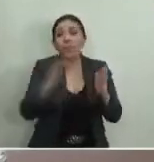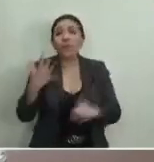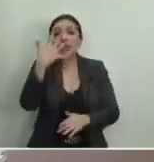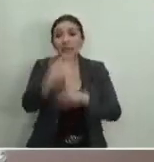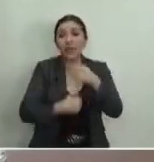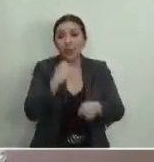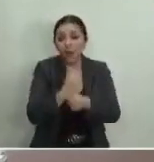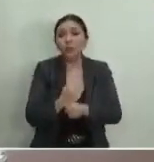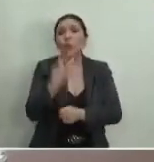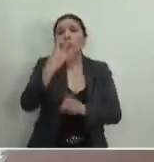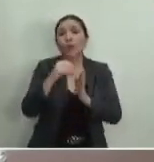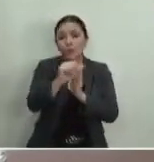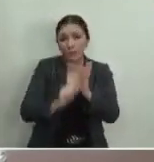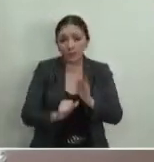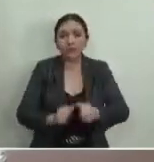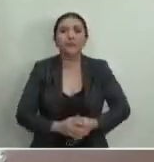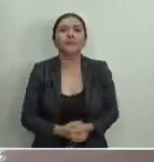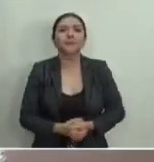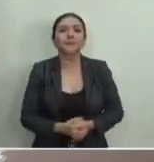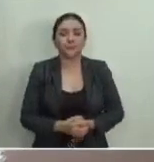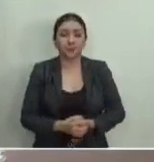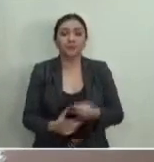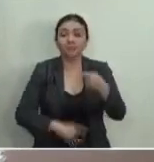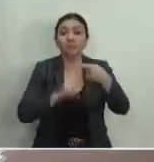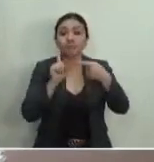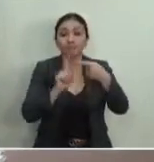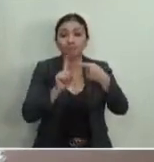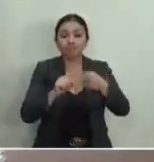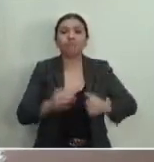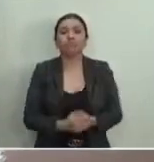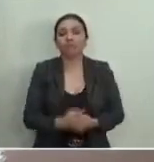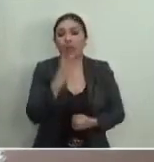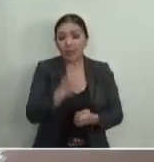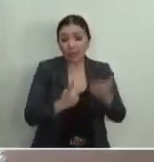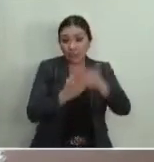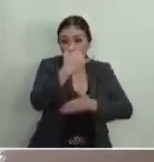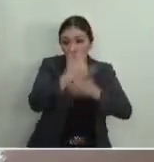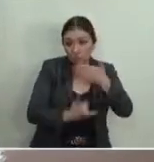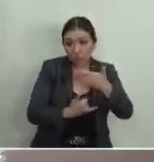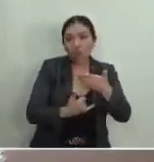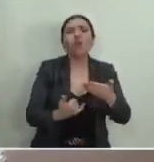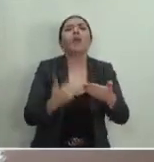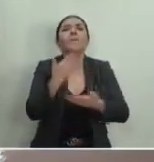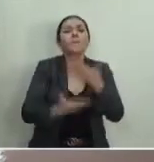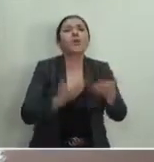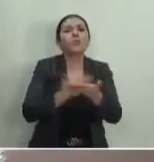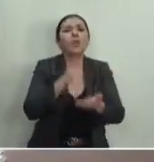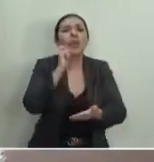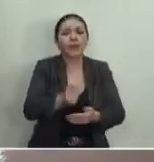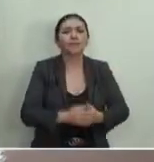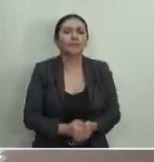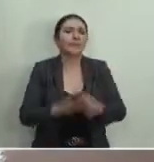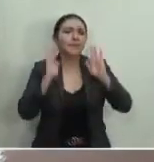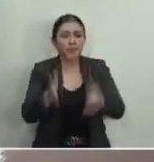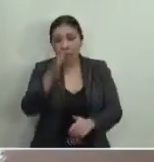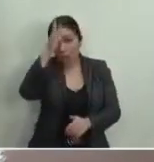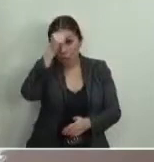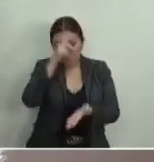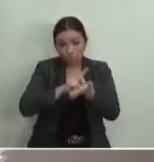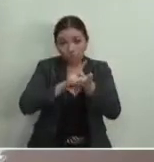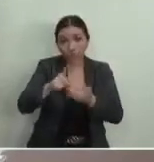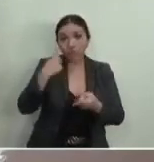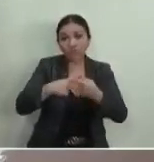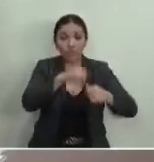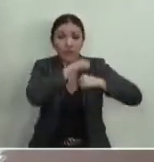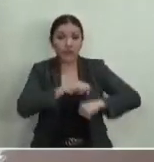años y cuatro meses. En primer término, el proyecto de cuenta se propone que resultó conforme a derecho que la autoridad